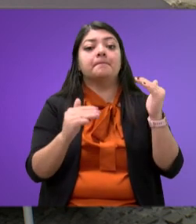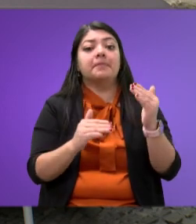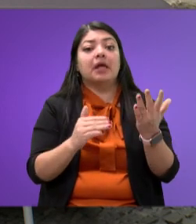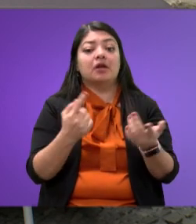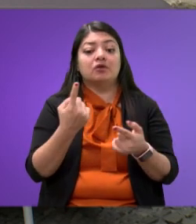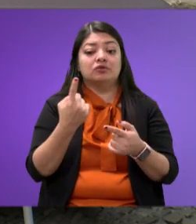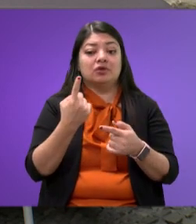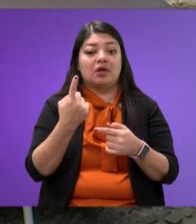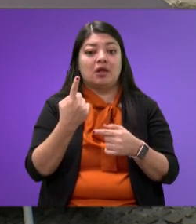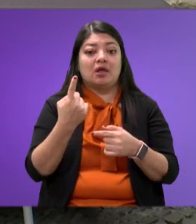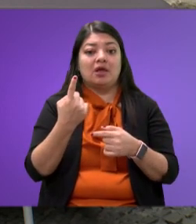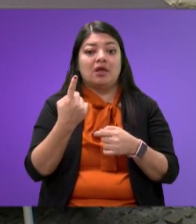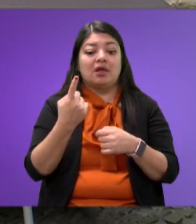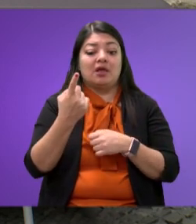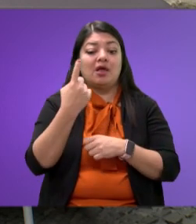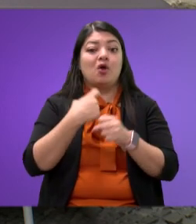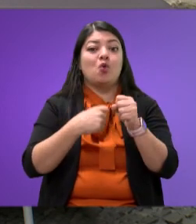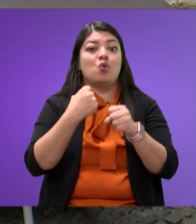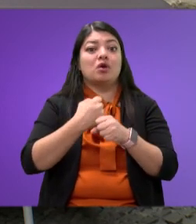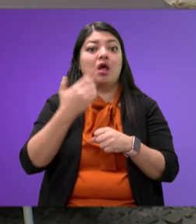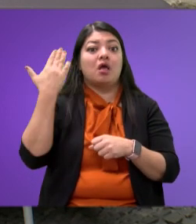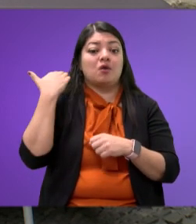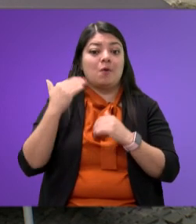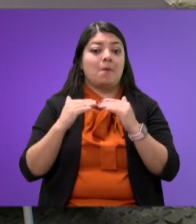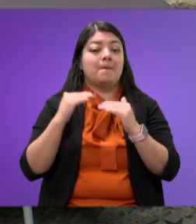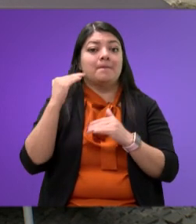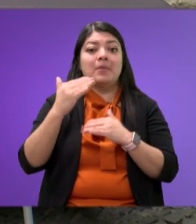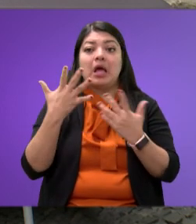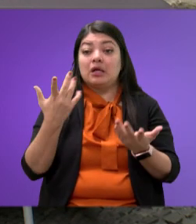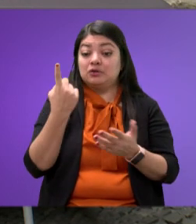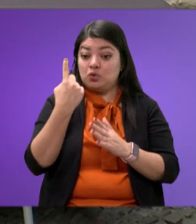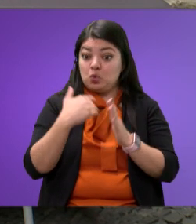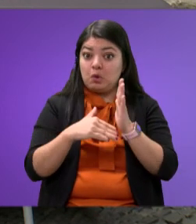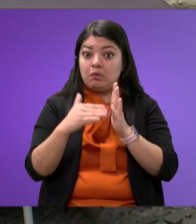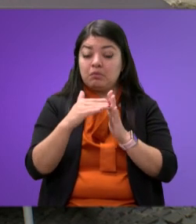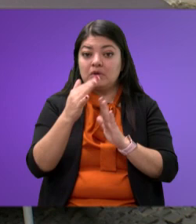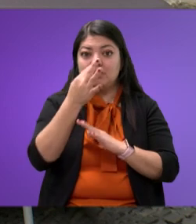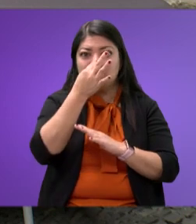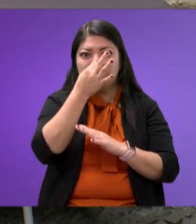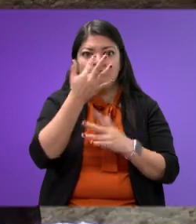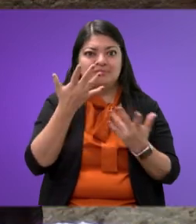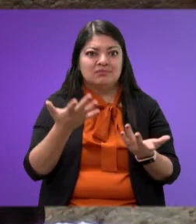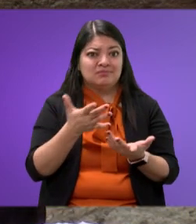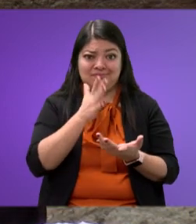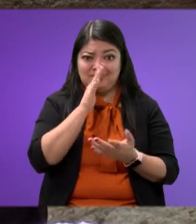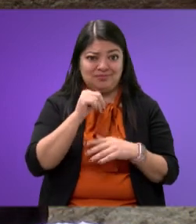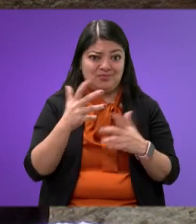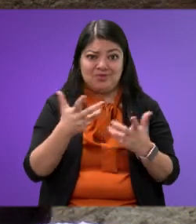el año pasado. Y bueno, pues con un millón y tantos, pues ¿qué puedes hacer?